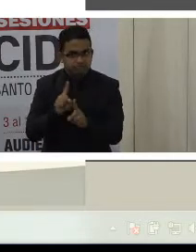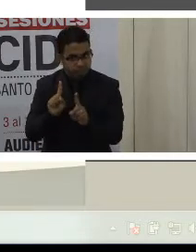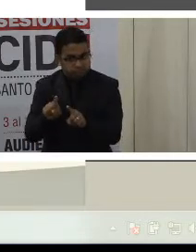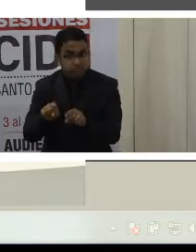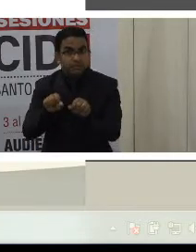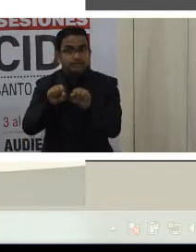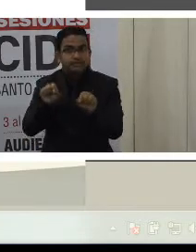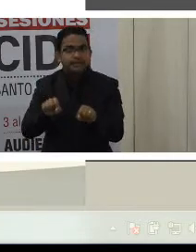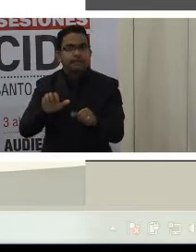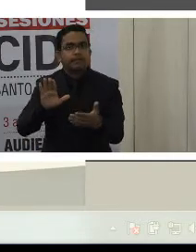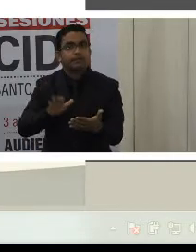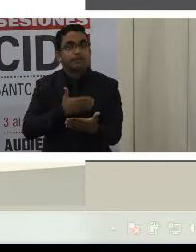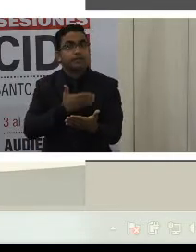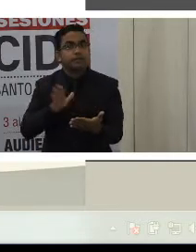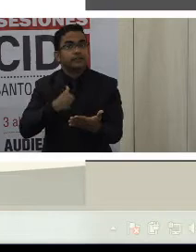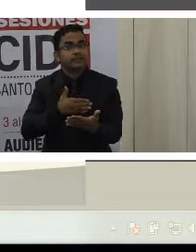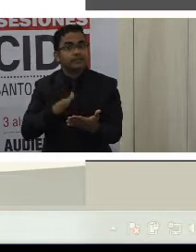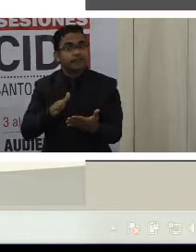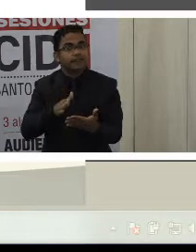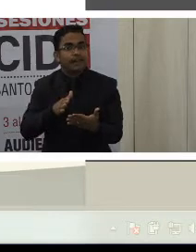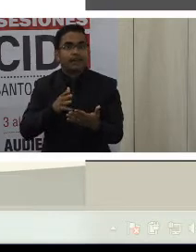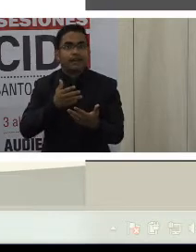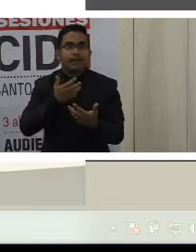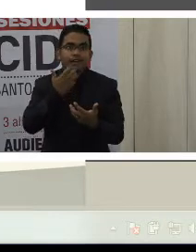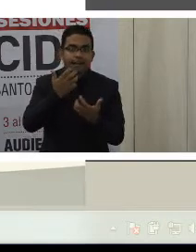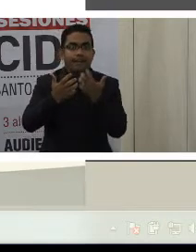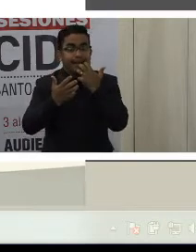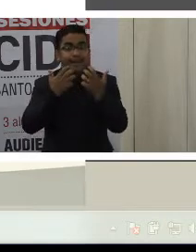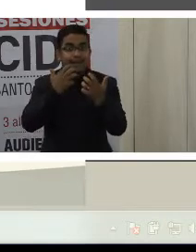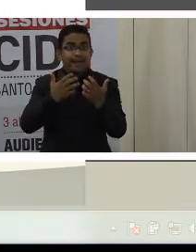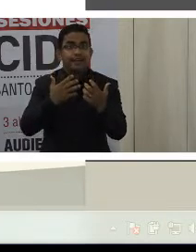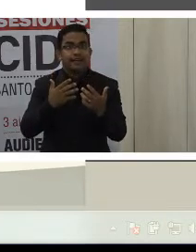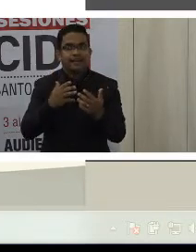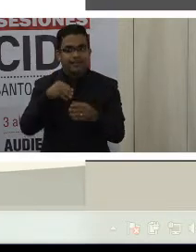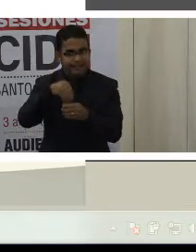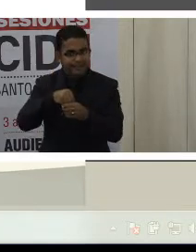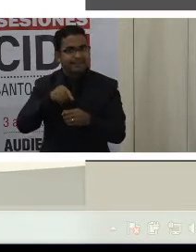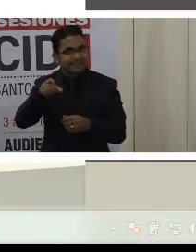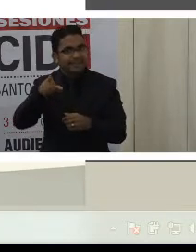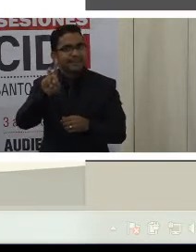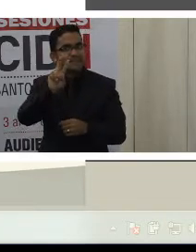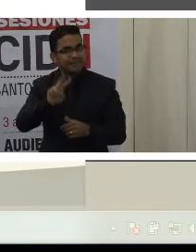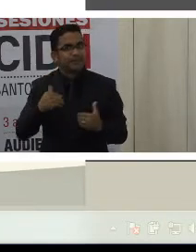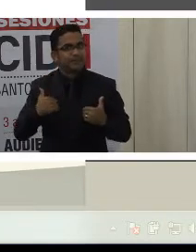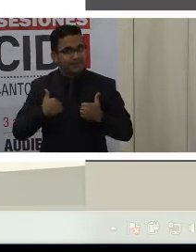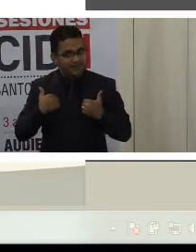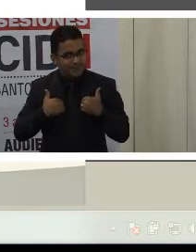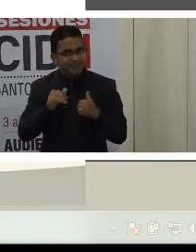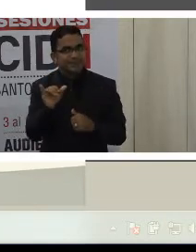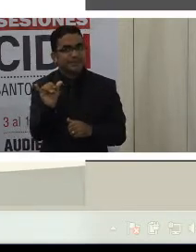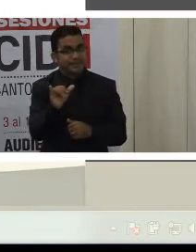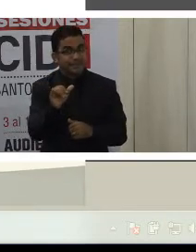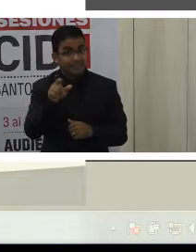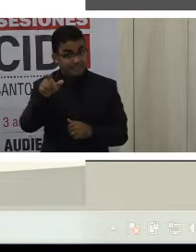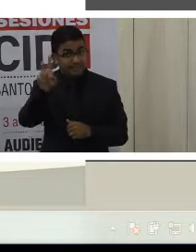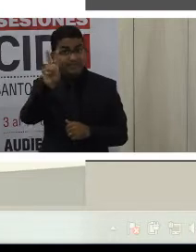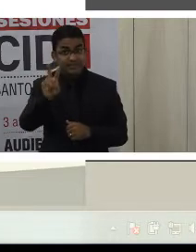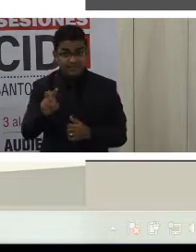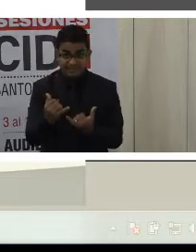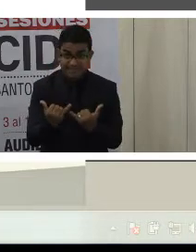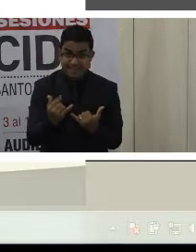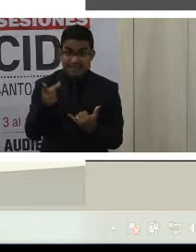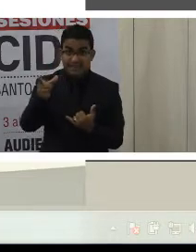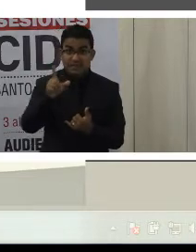Nacional de Orquesta y Coros Infantiles y Juveniles de Venezuela. Que no se nos olvide que en Venezuela hoy,